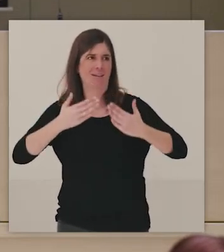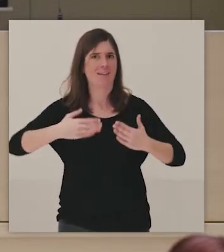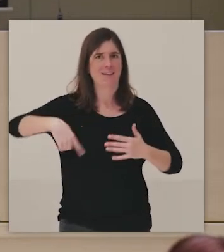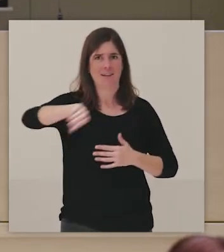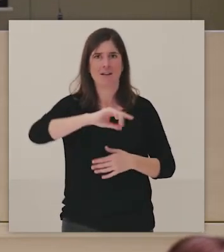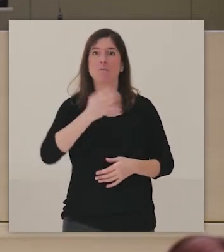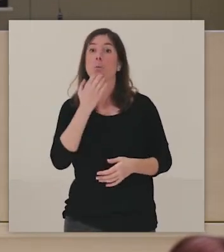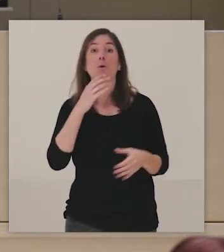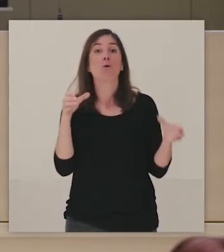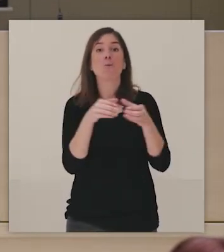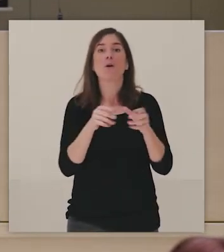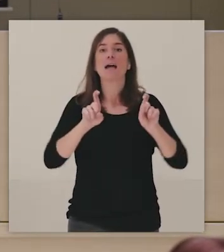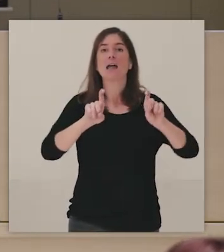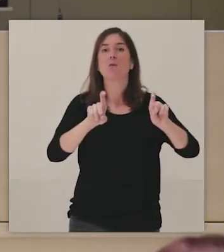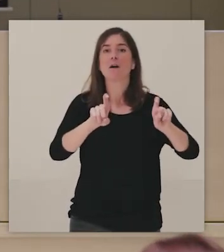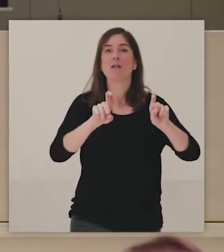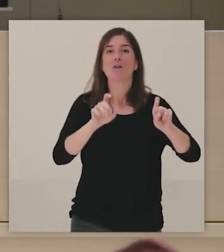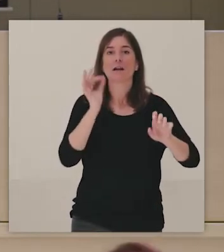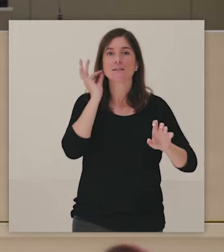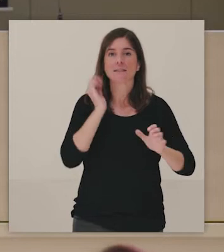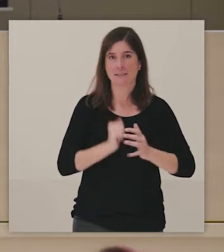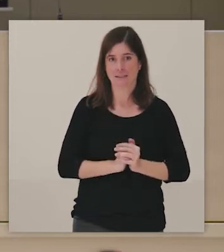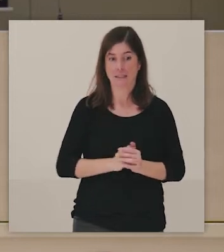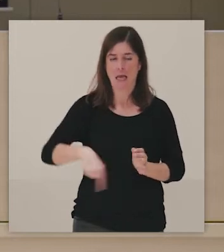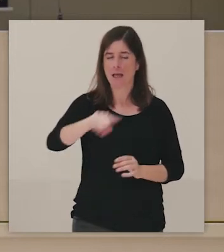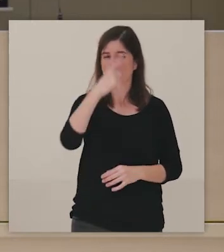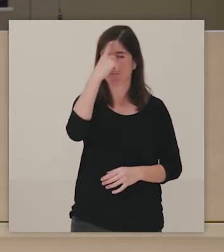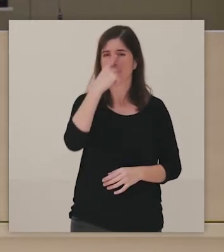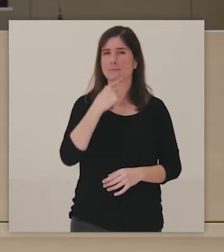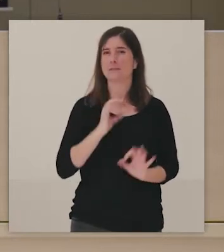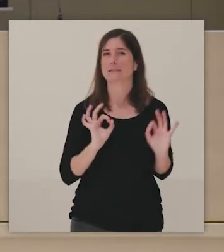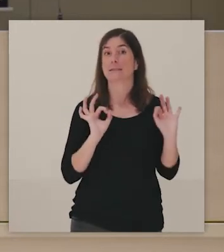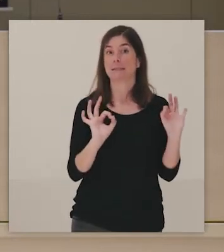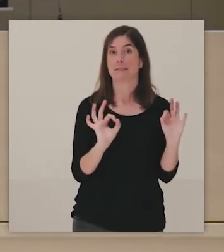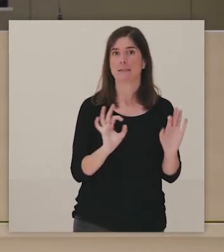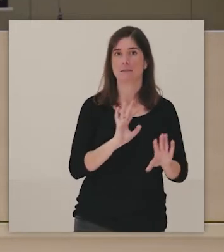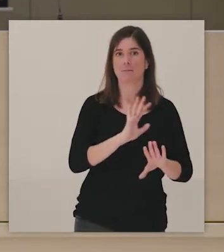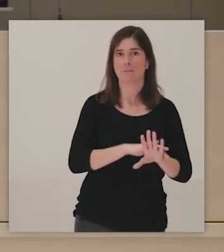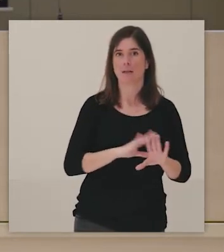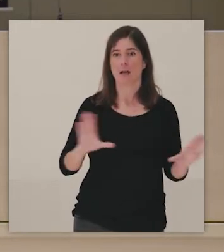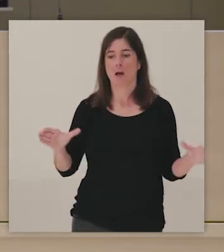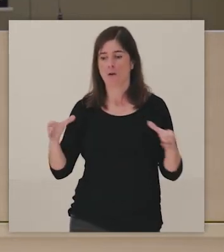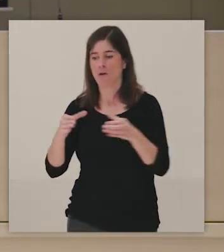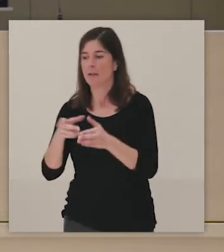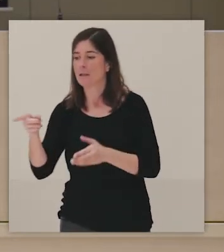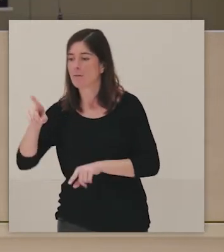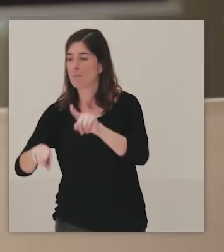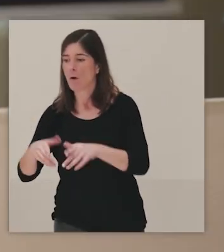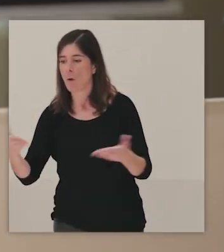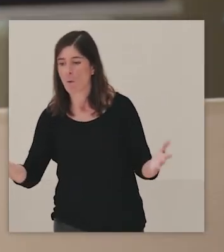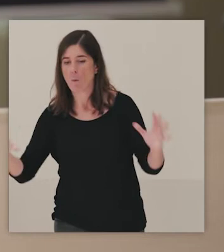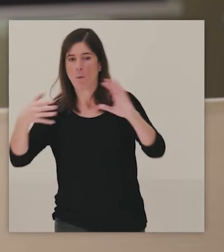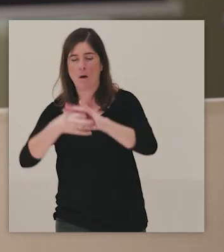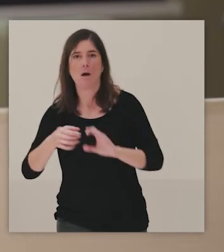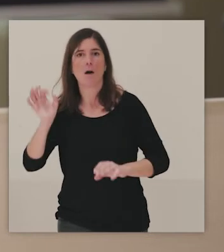bueno, pues agradecer, por ejemplo, a las educadoras que tienen perfiles también especializados para trabajar con nuestros colectivos